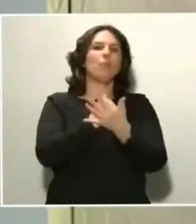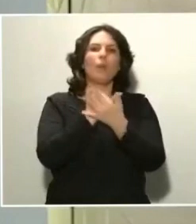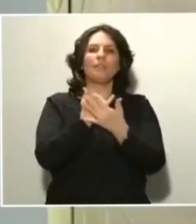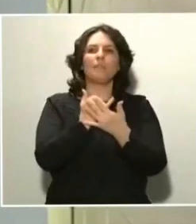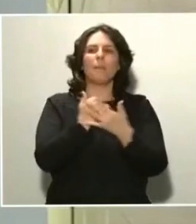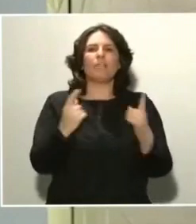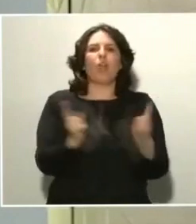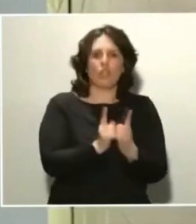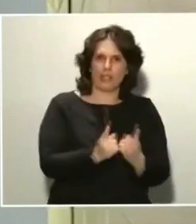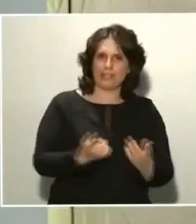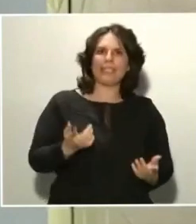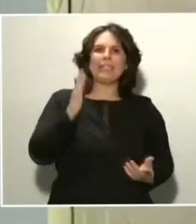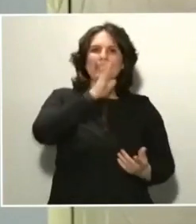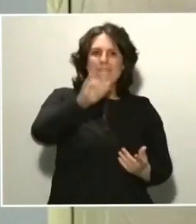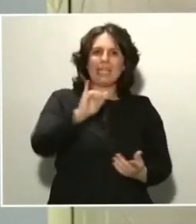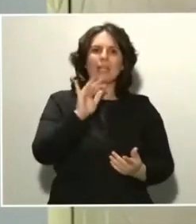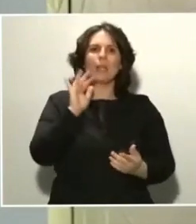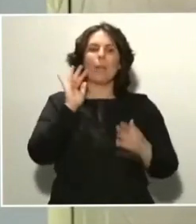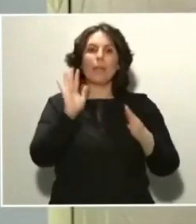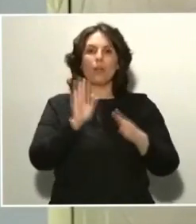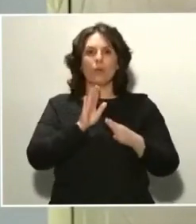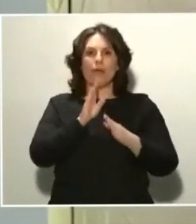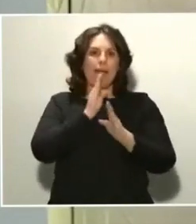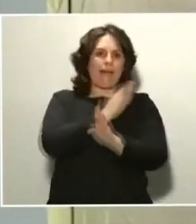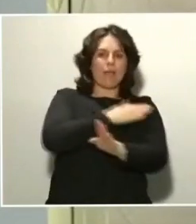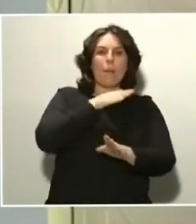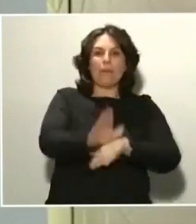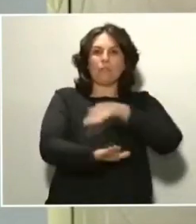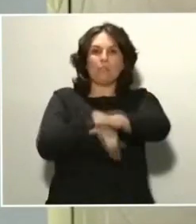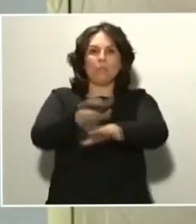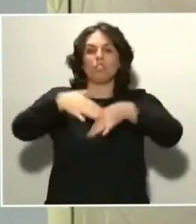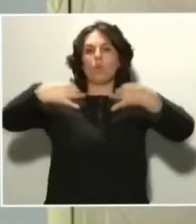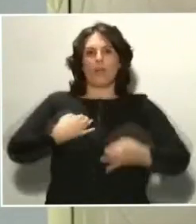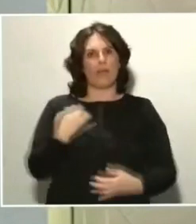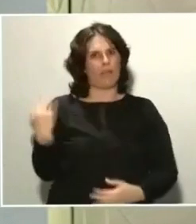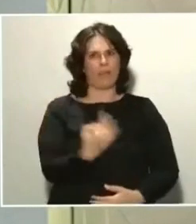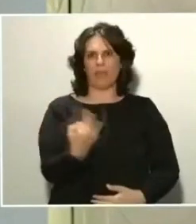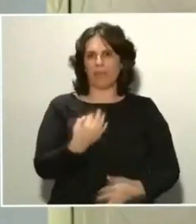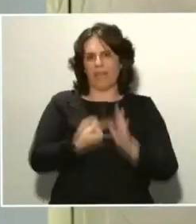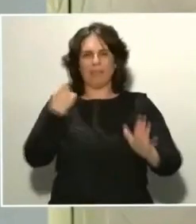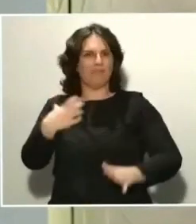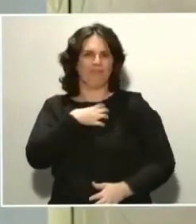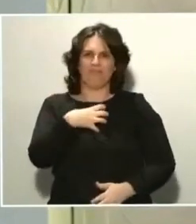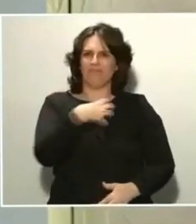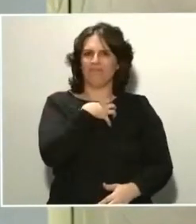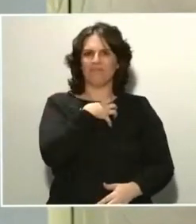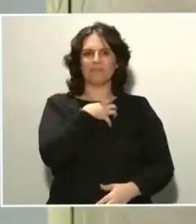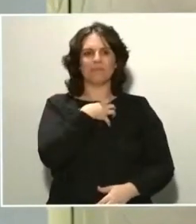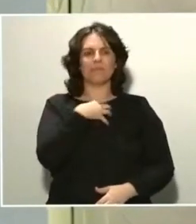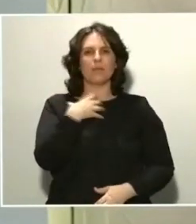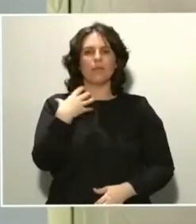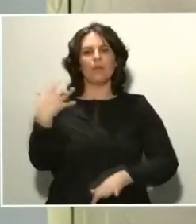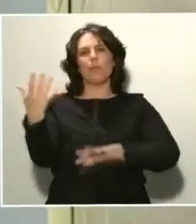eliminar los pasos necesarios para mantener la seguridad. Para que la gente tenga una idea,